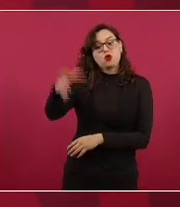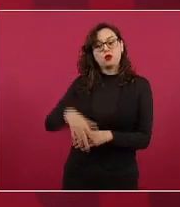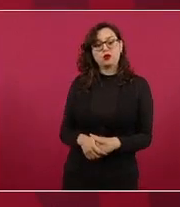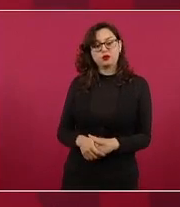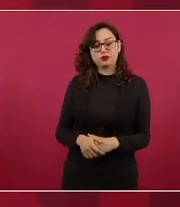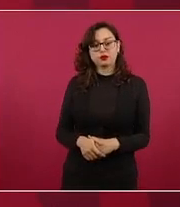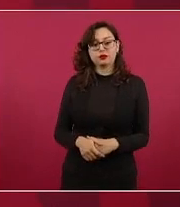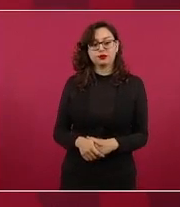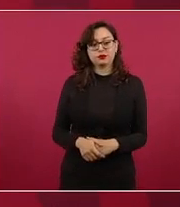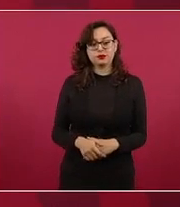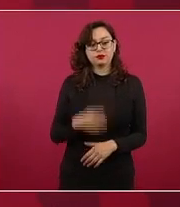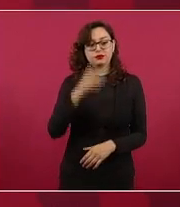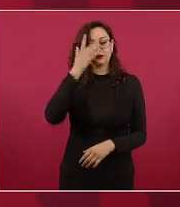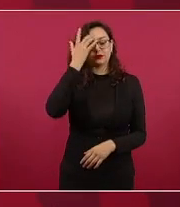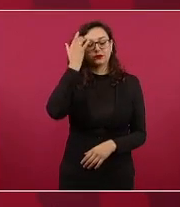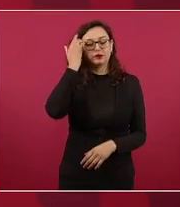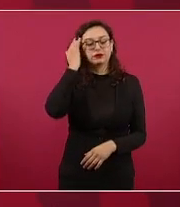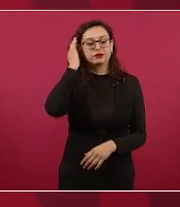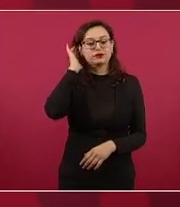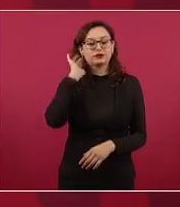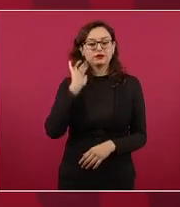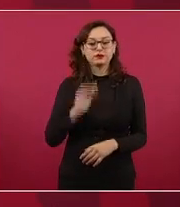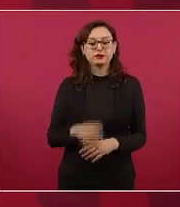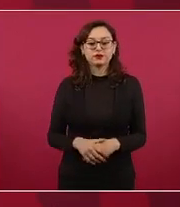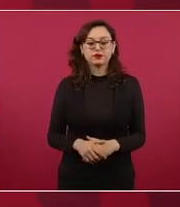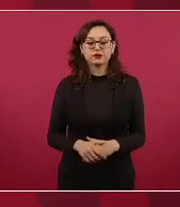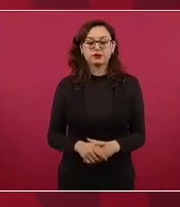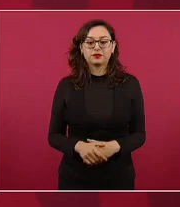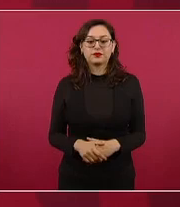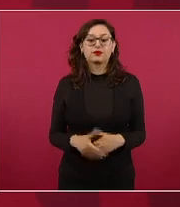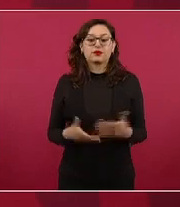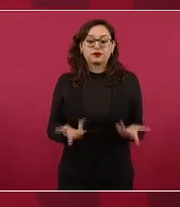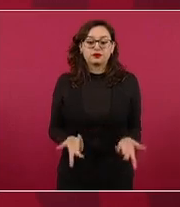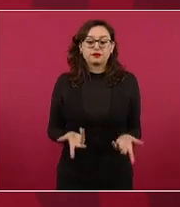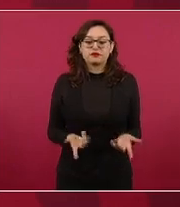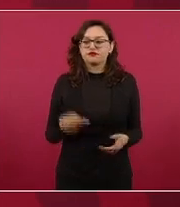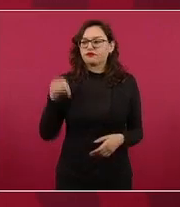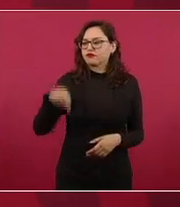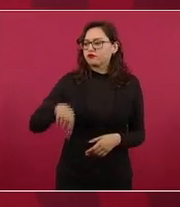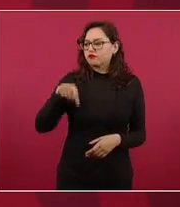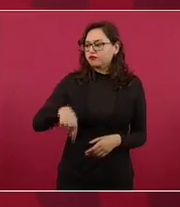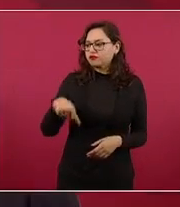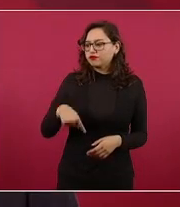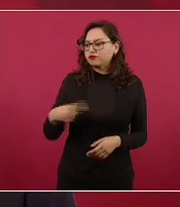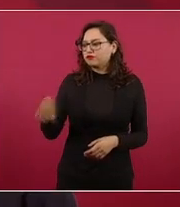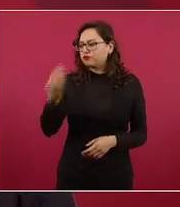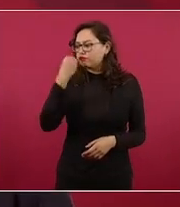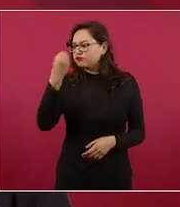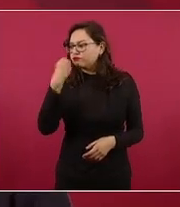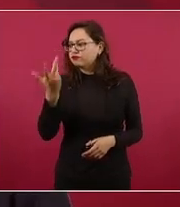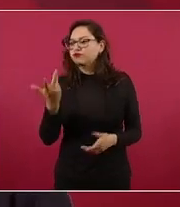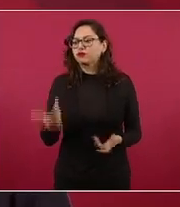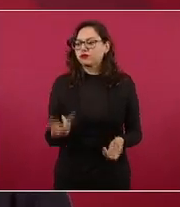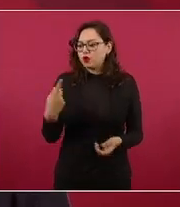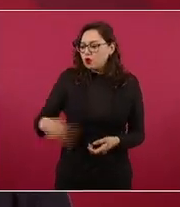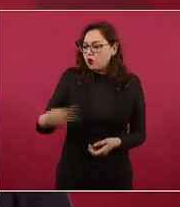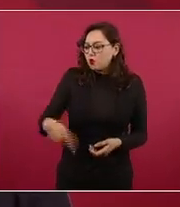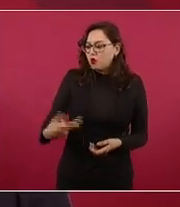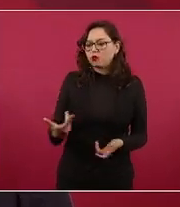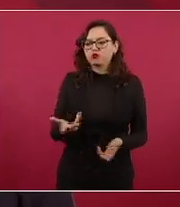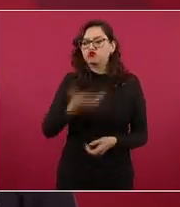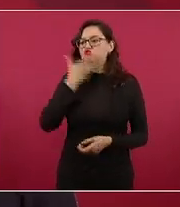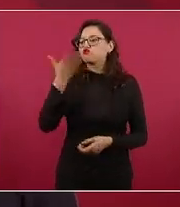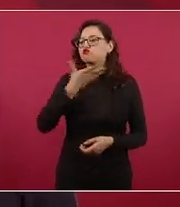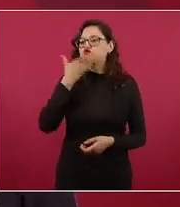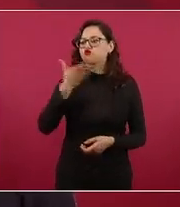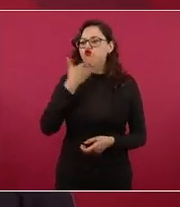y producir lo que se consume buscar ser autosuficientes